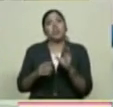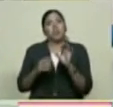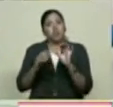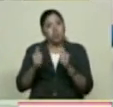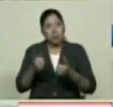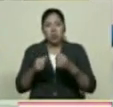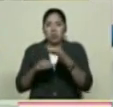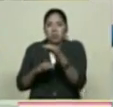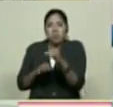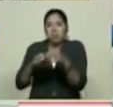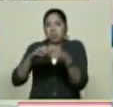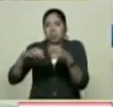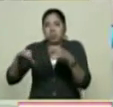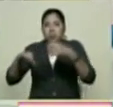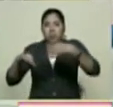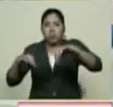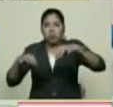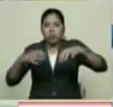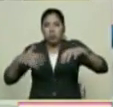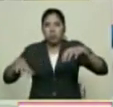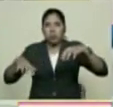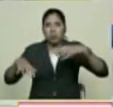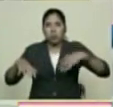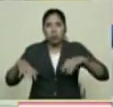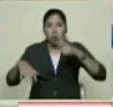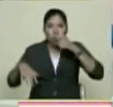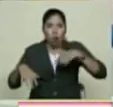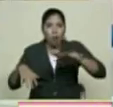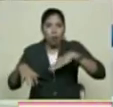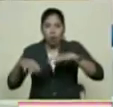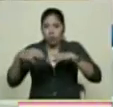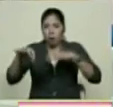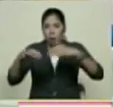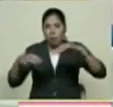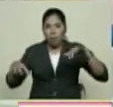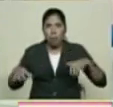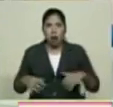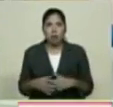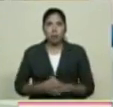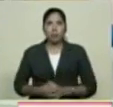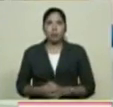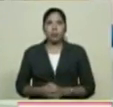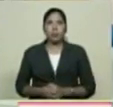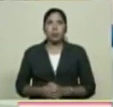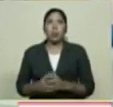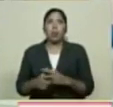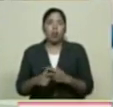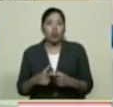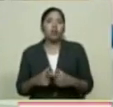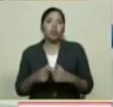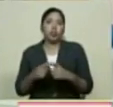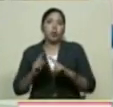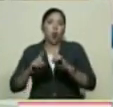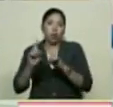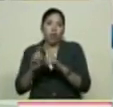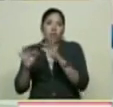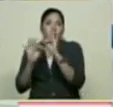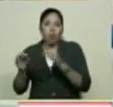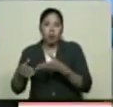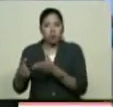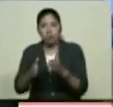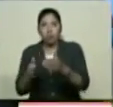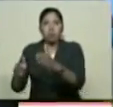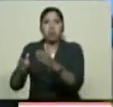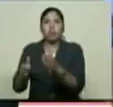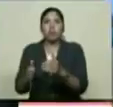municipio de Tulofebres Cordero Pero habían otras rutas que implicaban, bueno, el tránsito Nosotros tenemos dos,